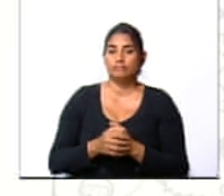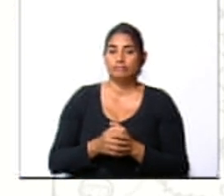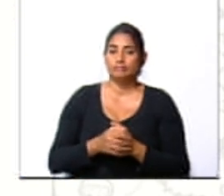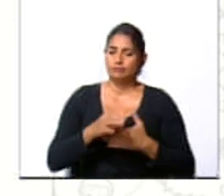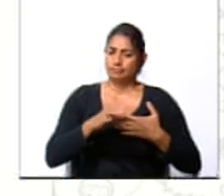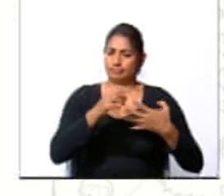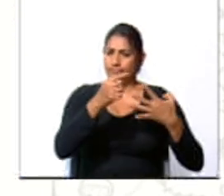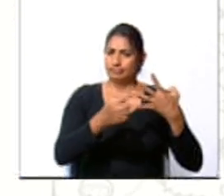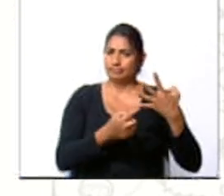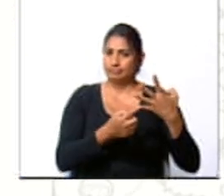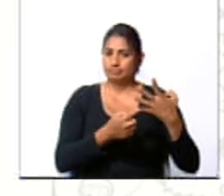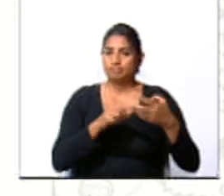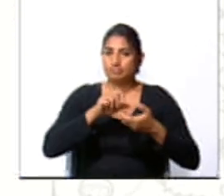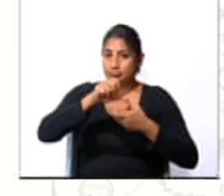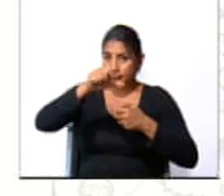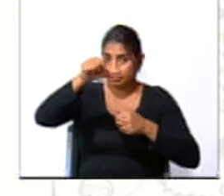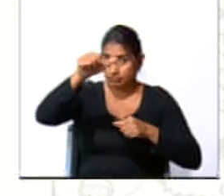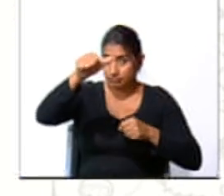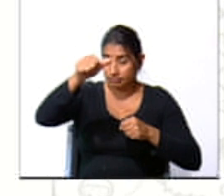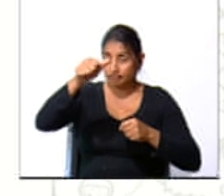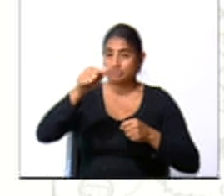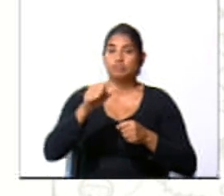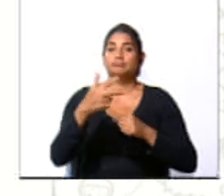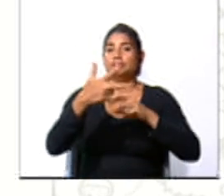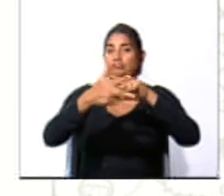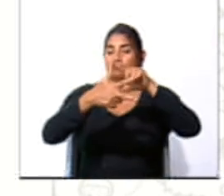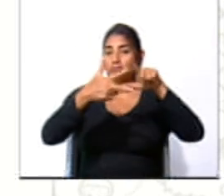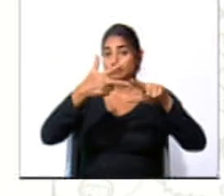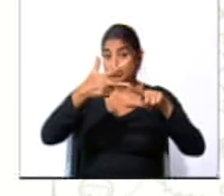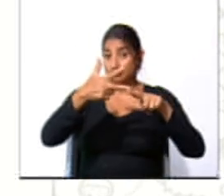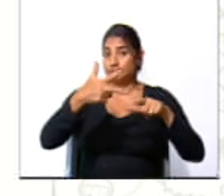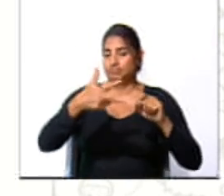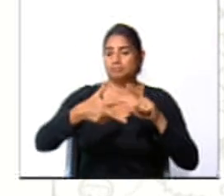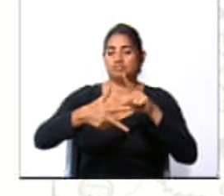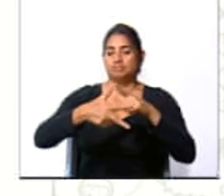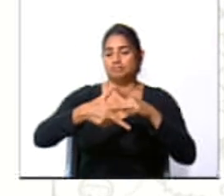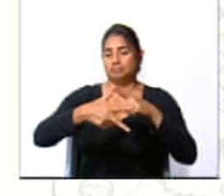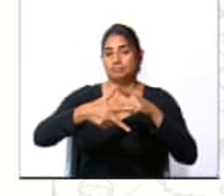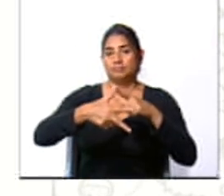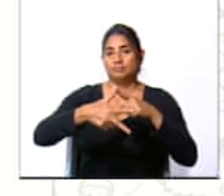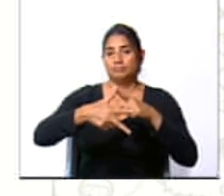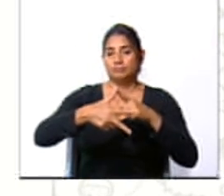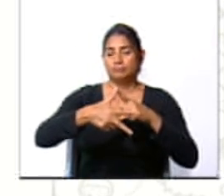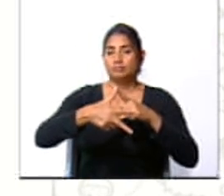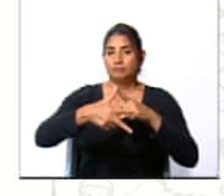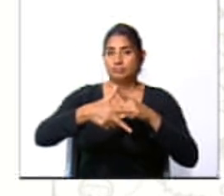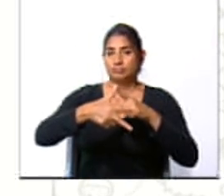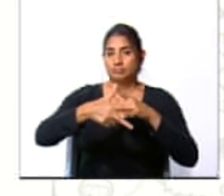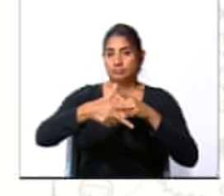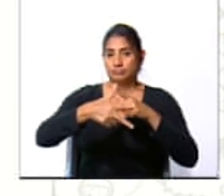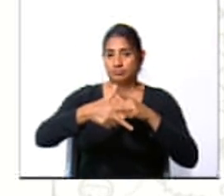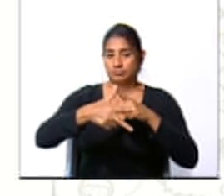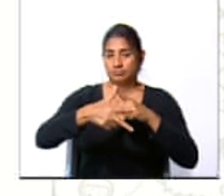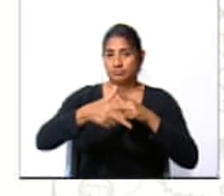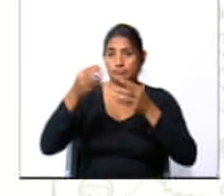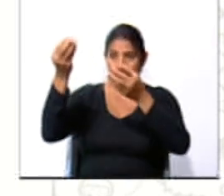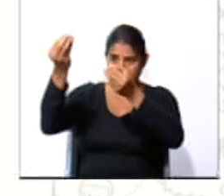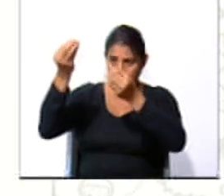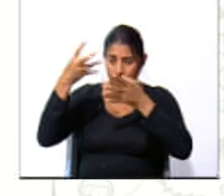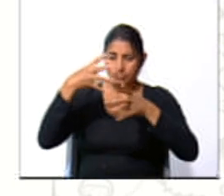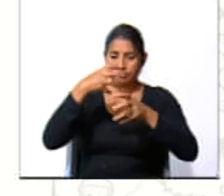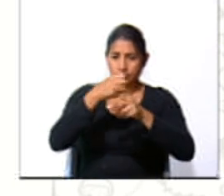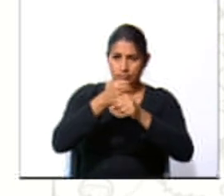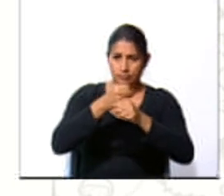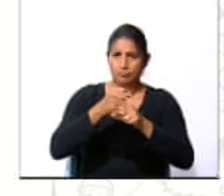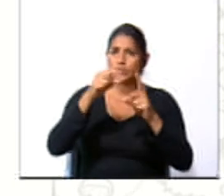características del mapa conceptual son tres, ¿de acuerdo? Está conformado por los conceptos,